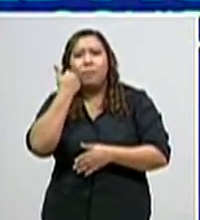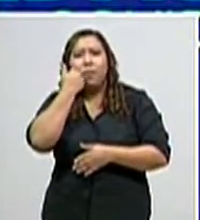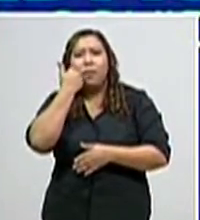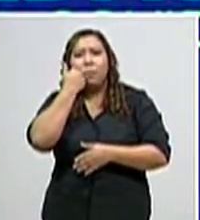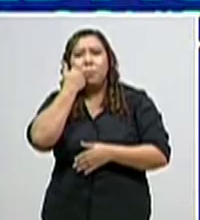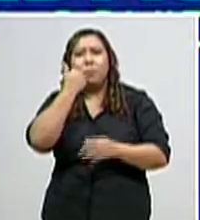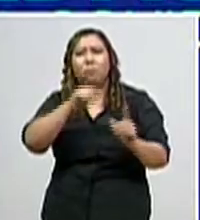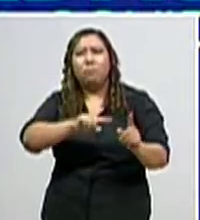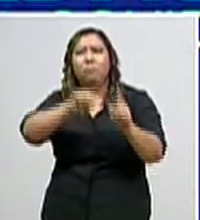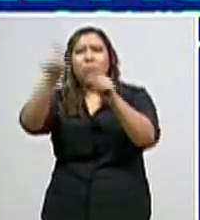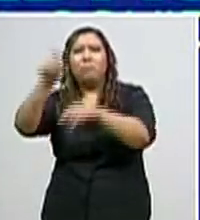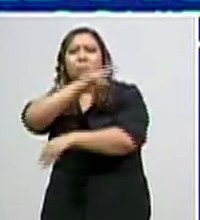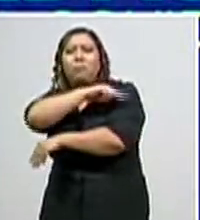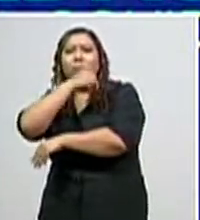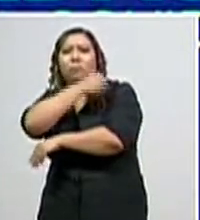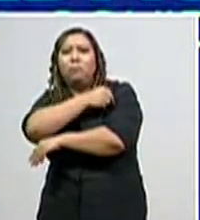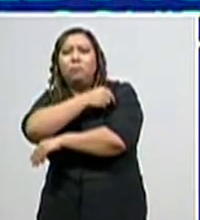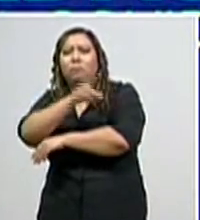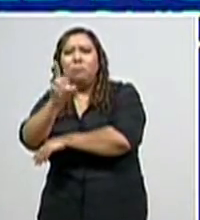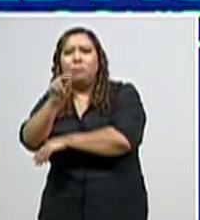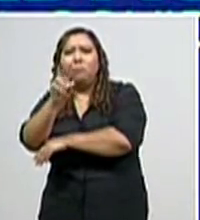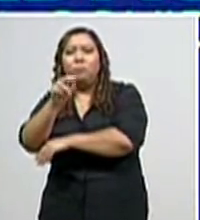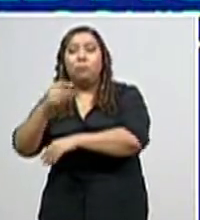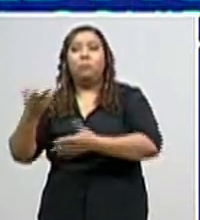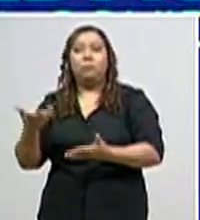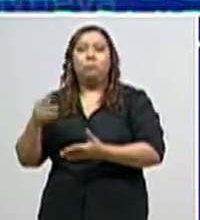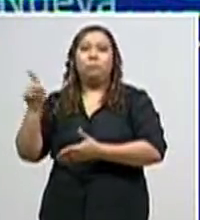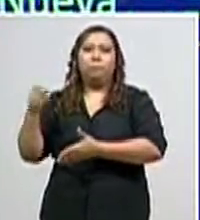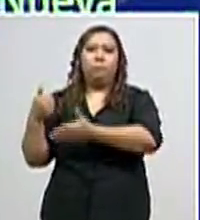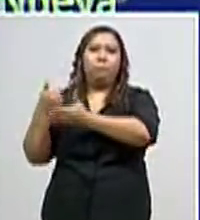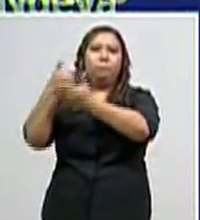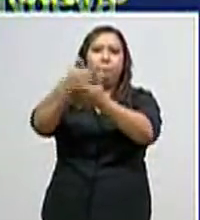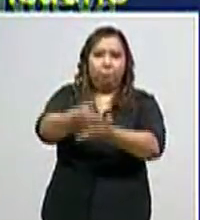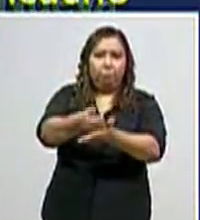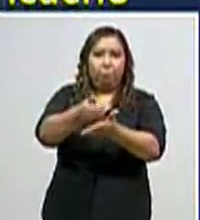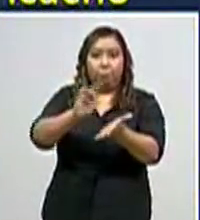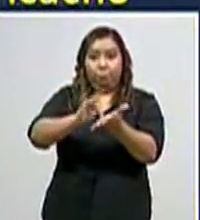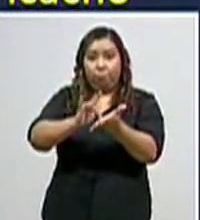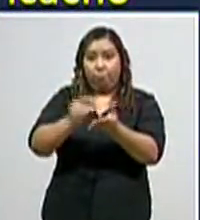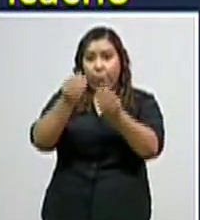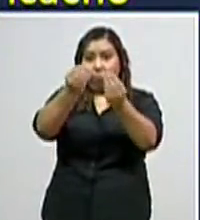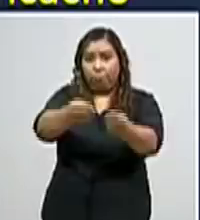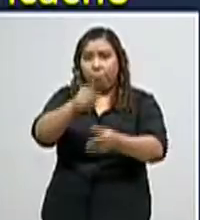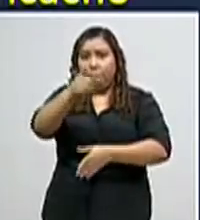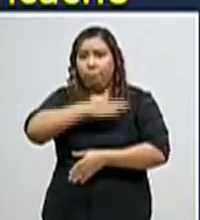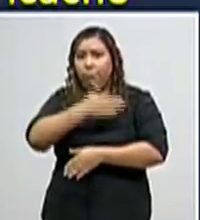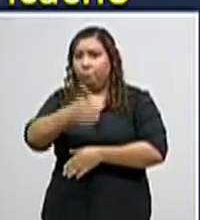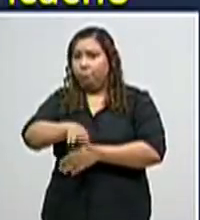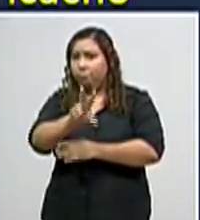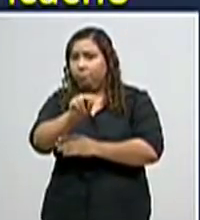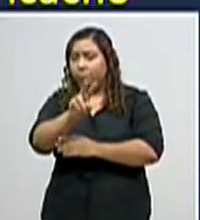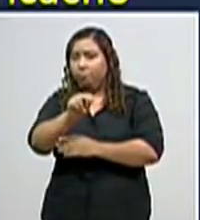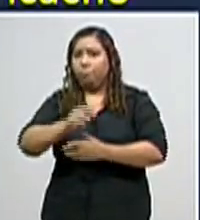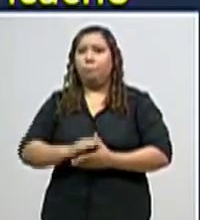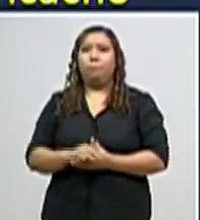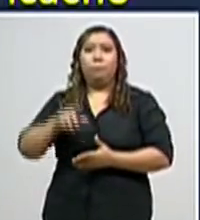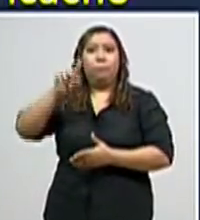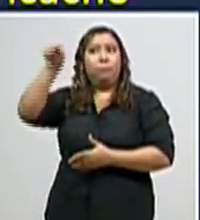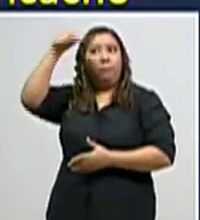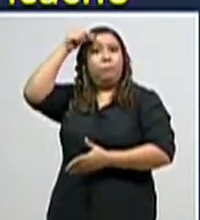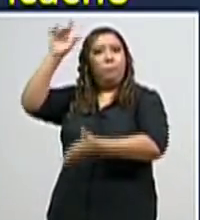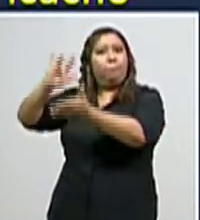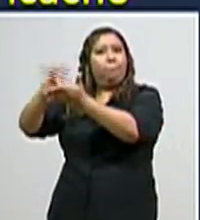complique y evitar que se pueda morir. Muchísimas gracias por esta iniciativa y les queremos